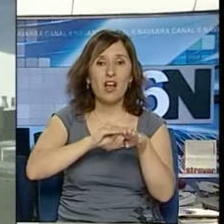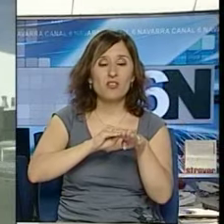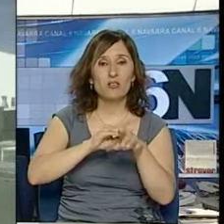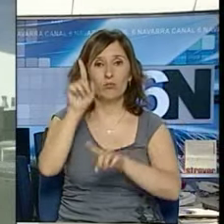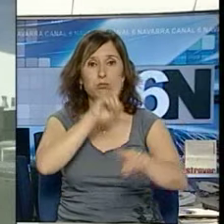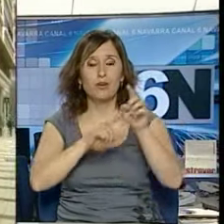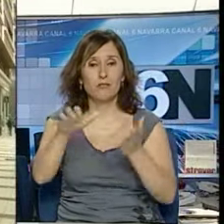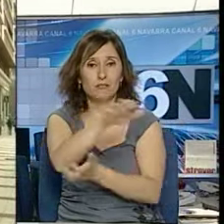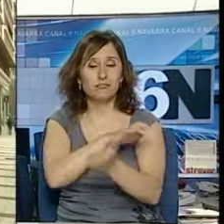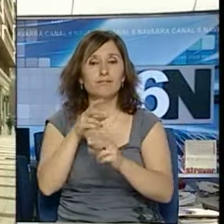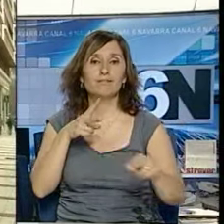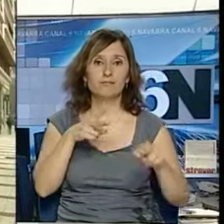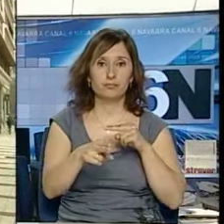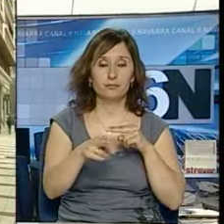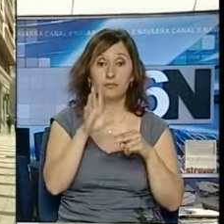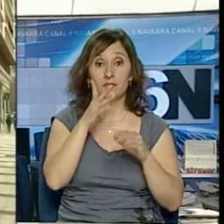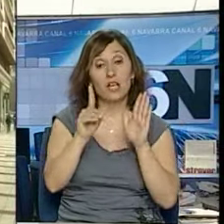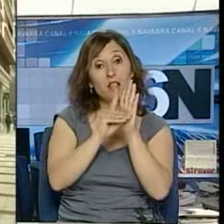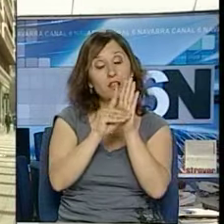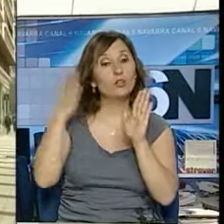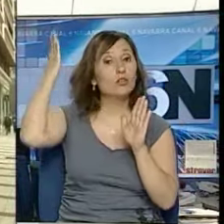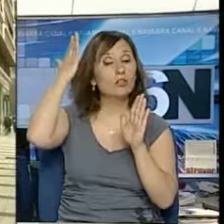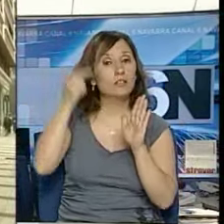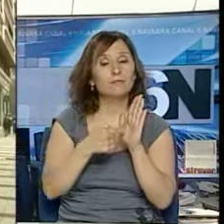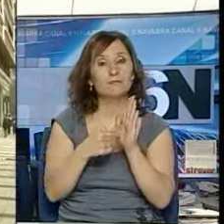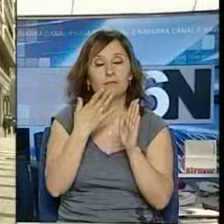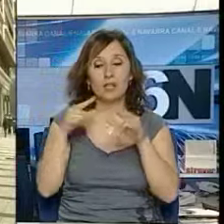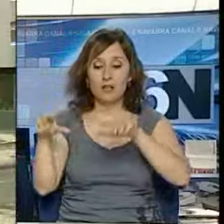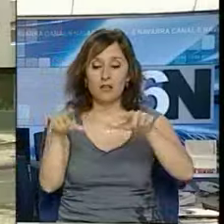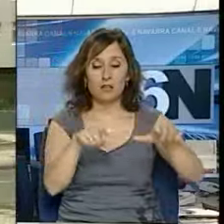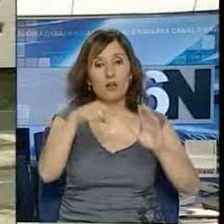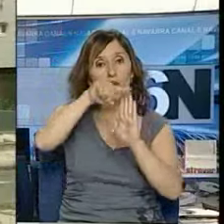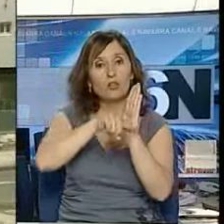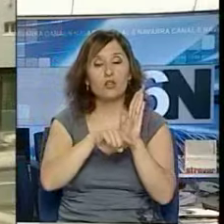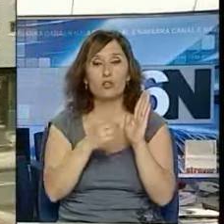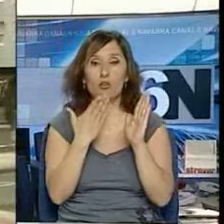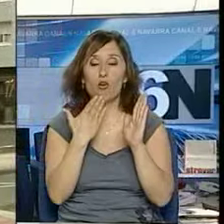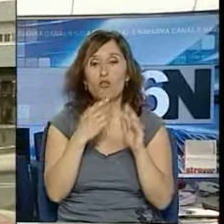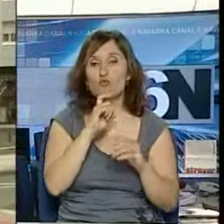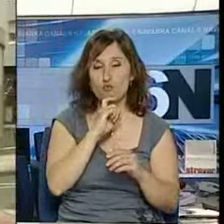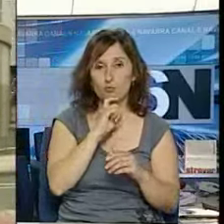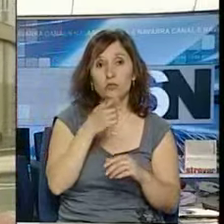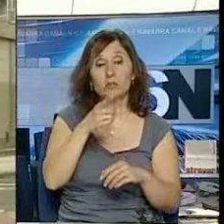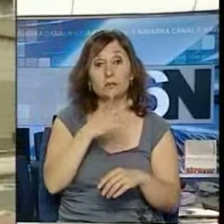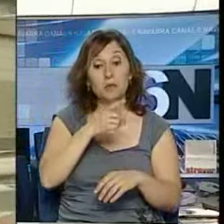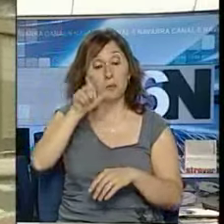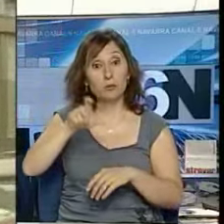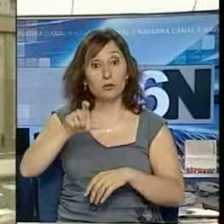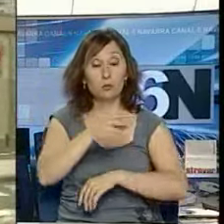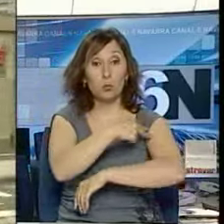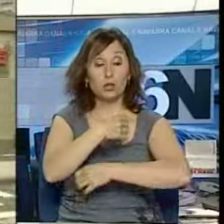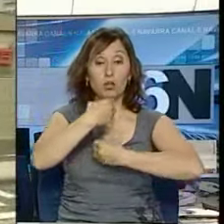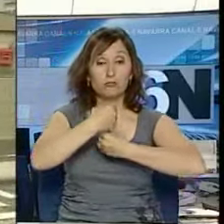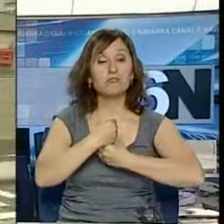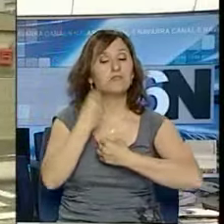es una de las medidas que recoge un decreto foral para regular las condiciones de los locales de ocio, medida que desde la Asociación Foral de Porteros ven con buenos